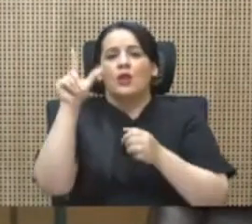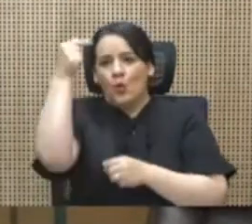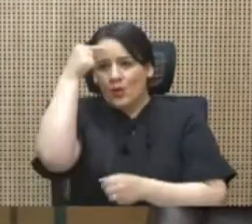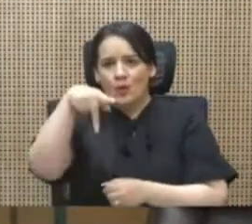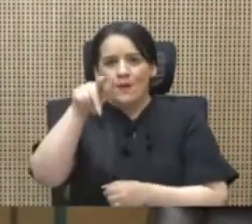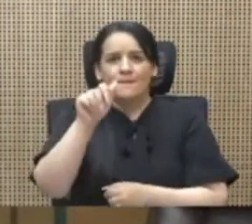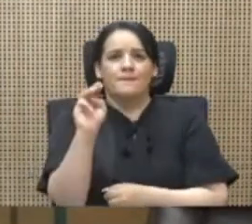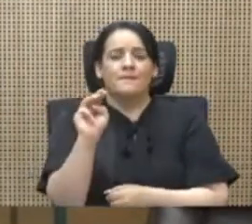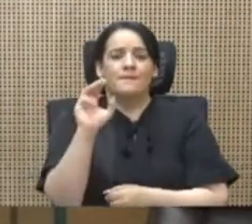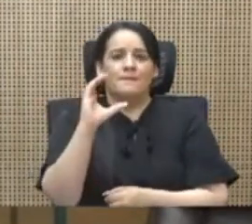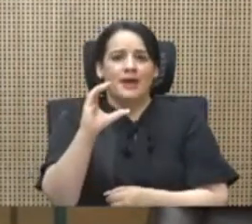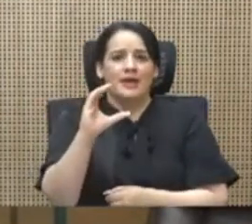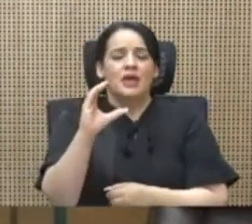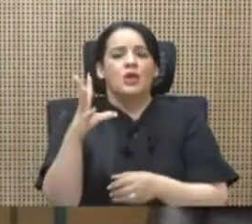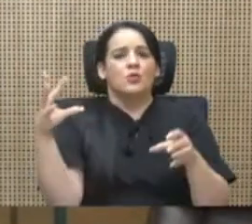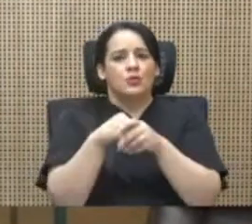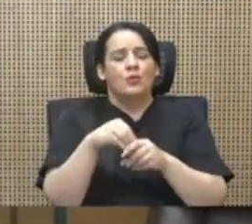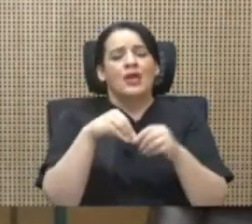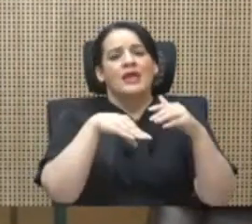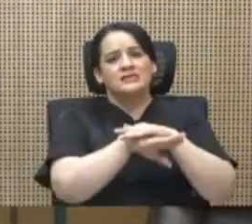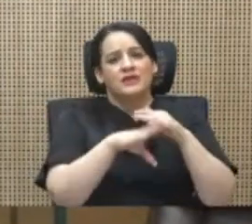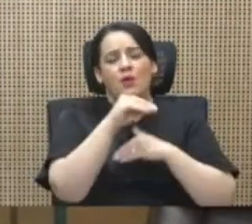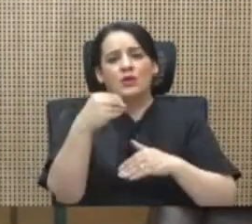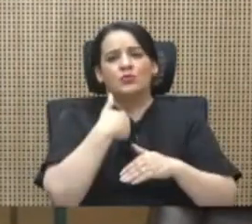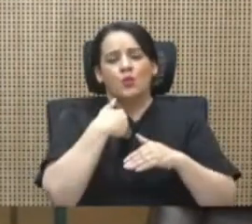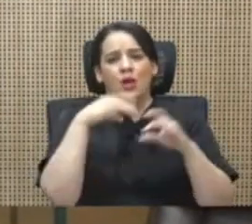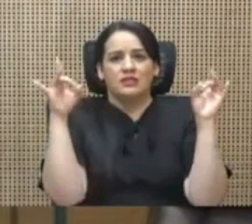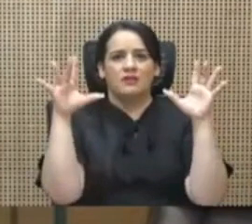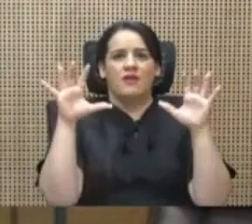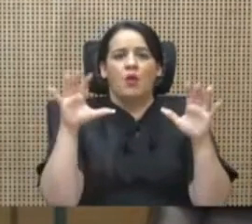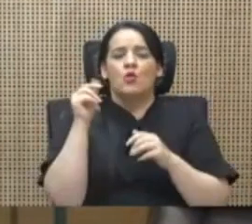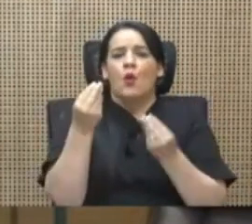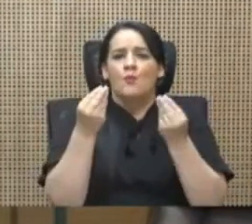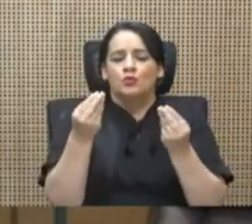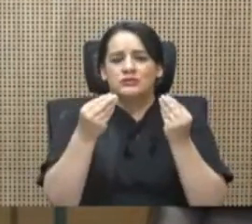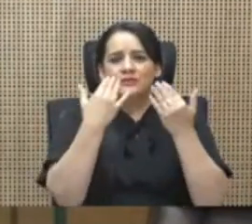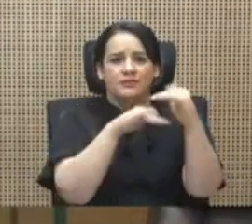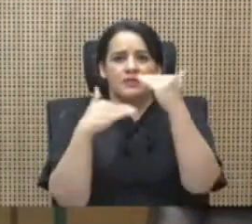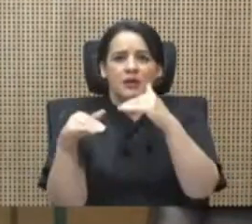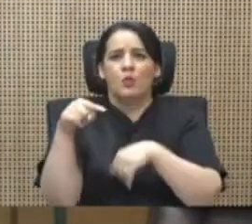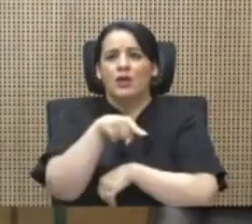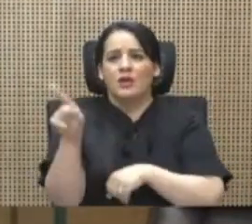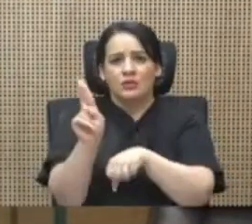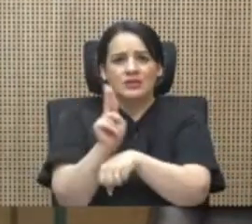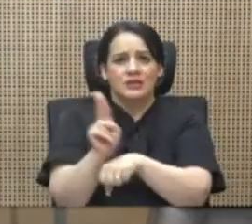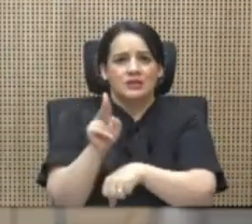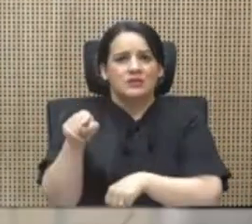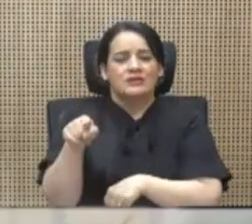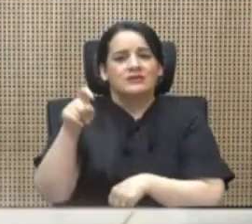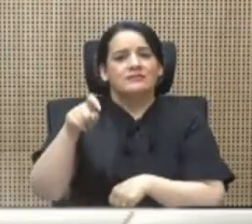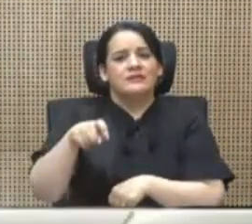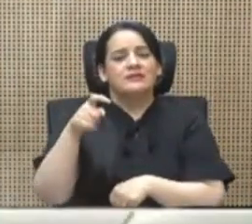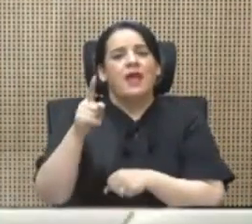nos tuvo también aterrados con un montón de restricciones porque era justamente lo que ocupaban para seguir haciendo compras millonarias